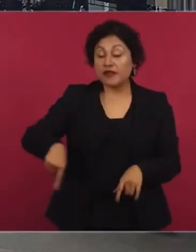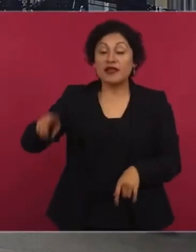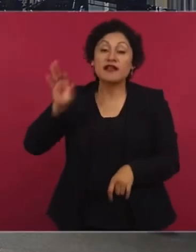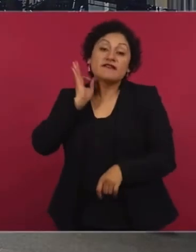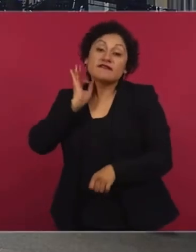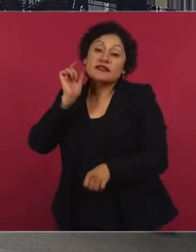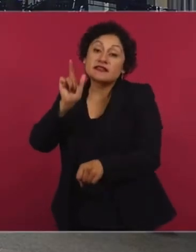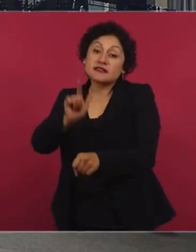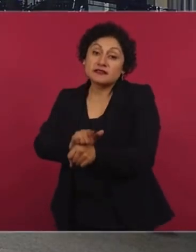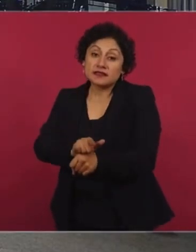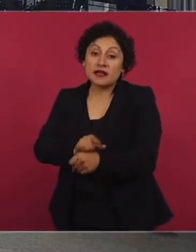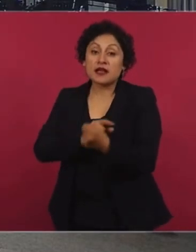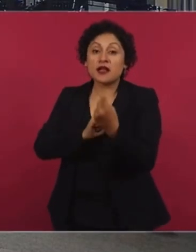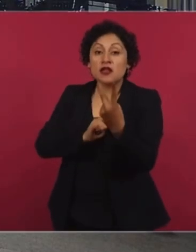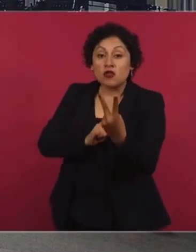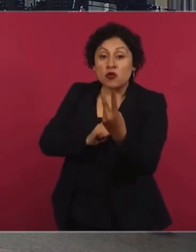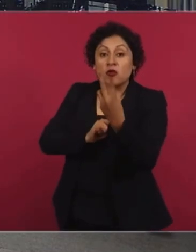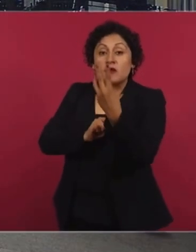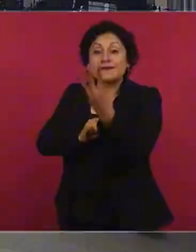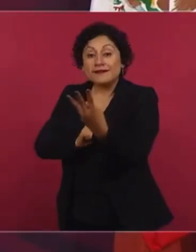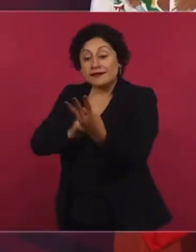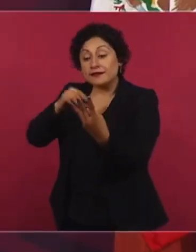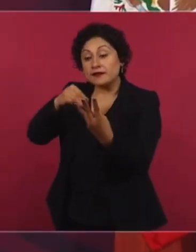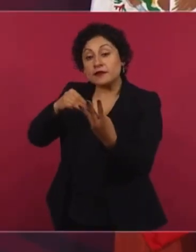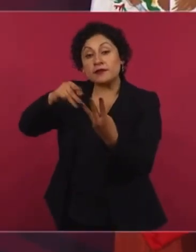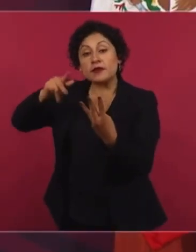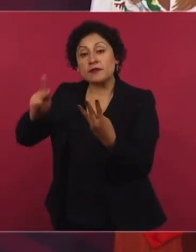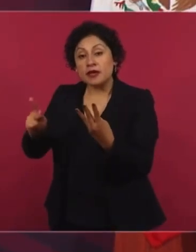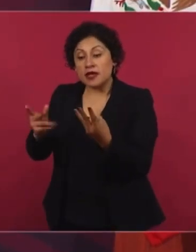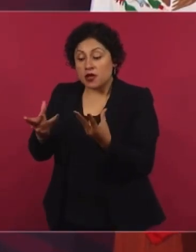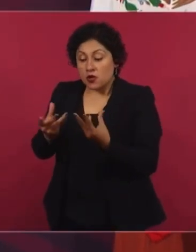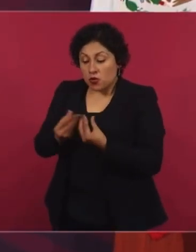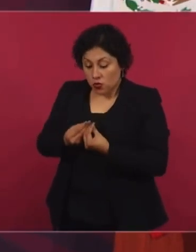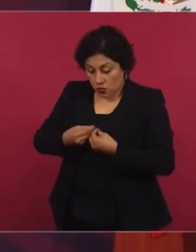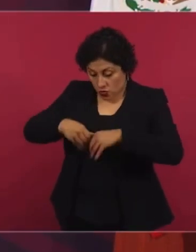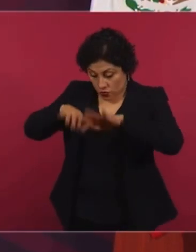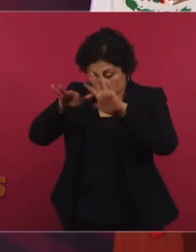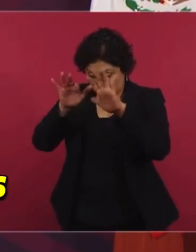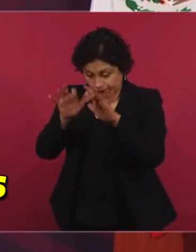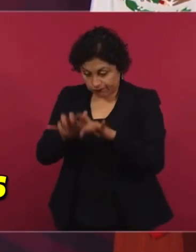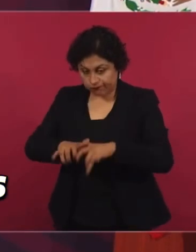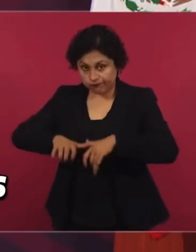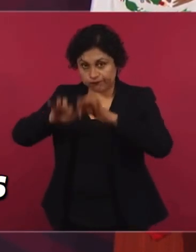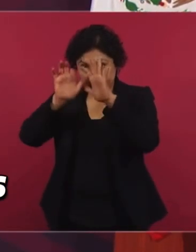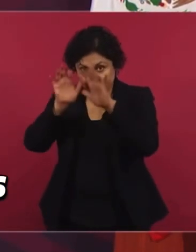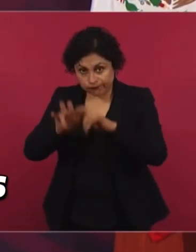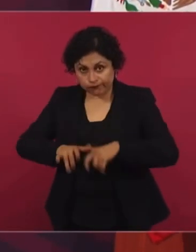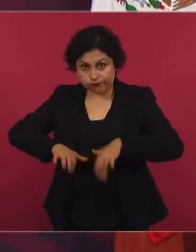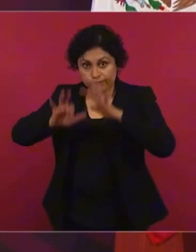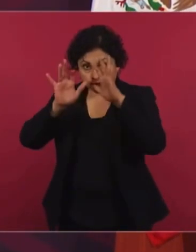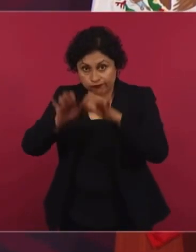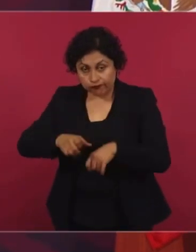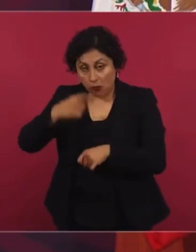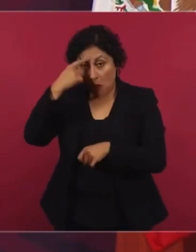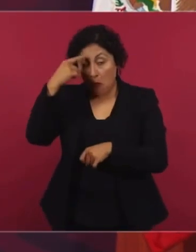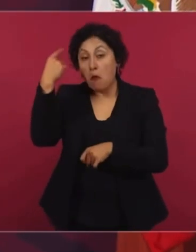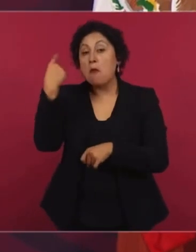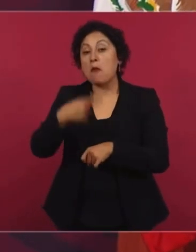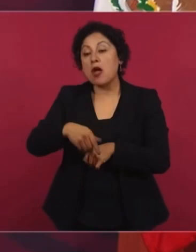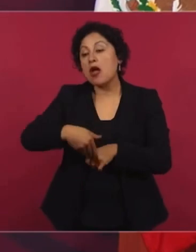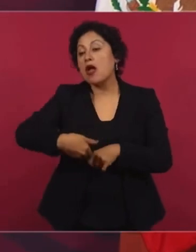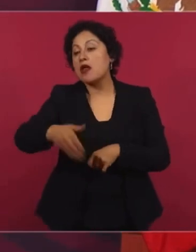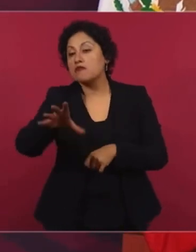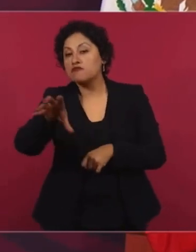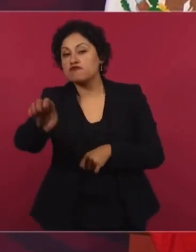elaborando la documentación para presentar las órdenes de aprehensión y